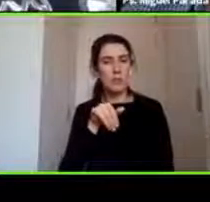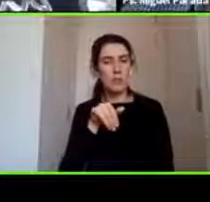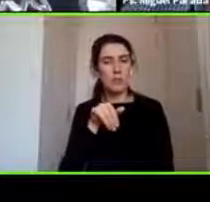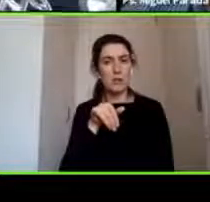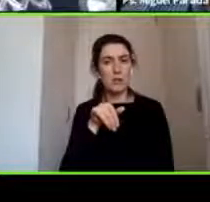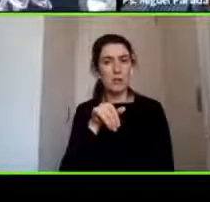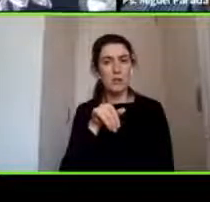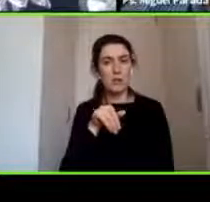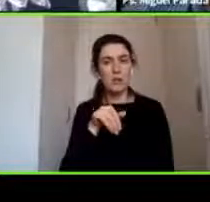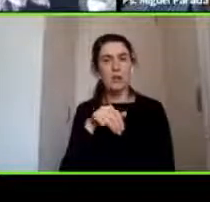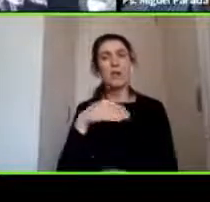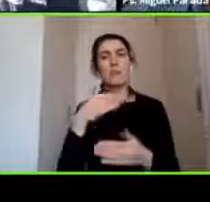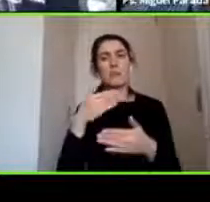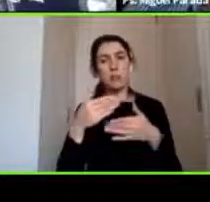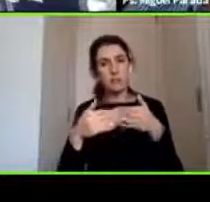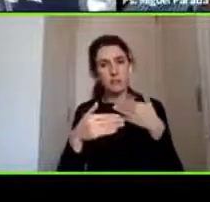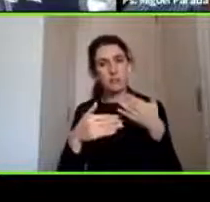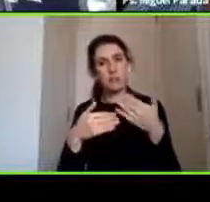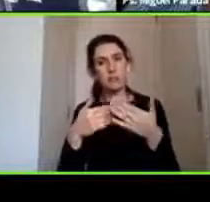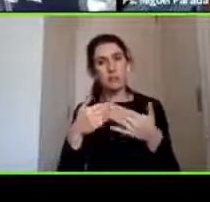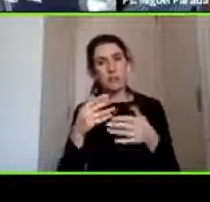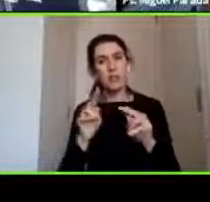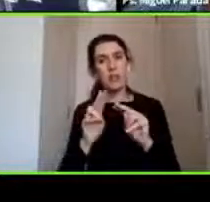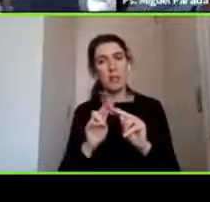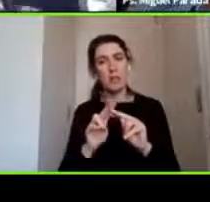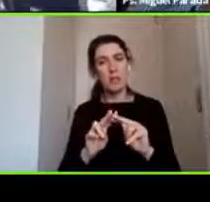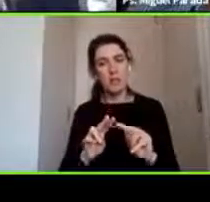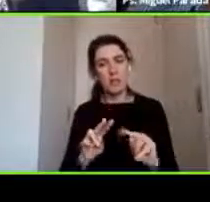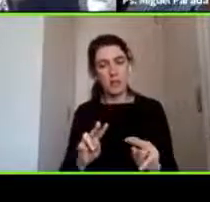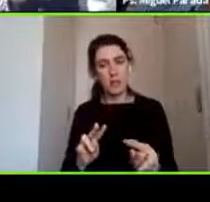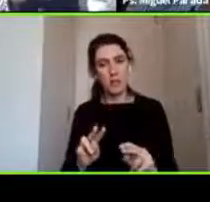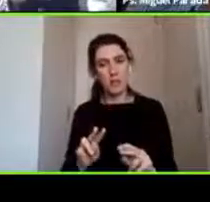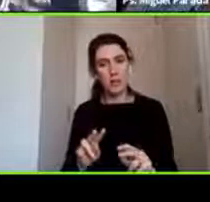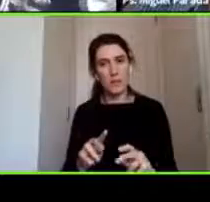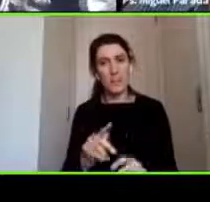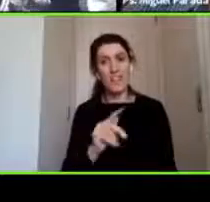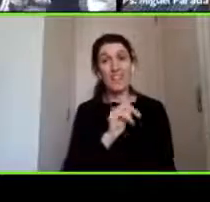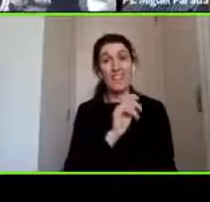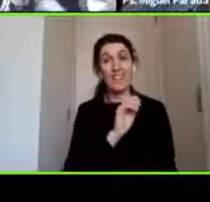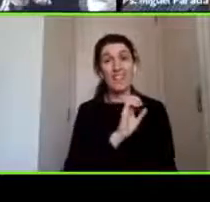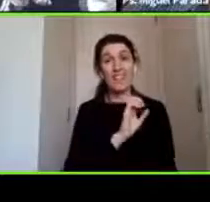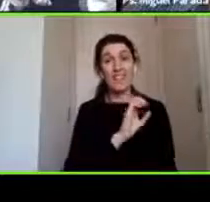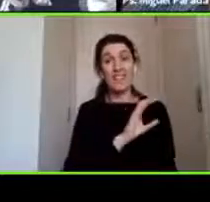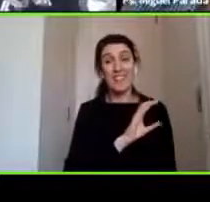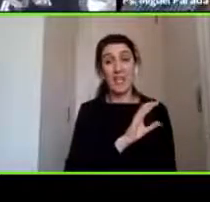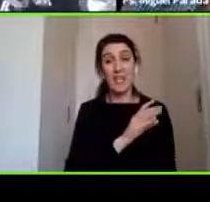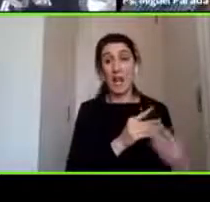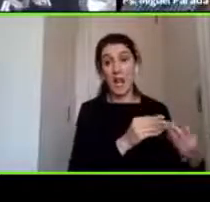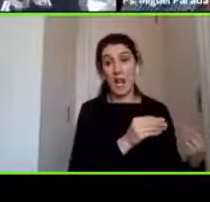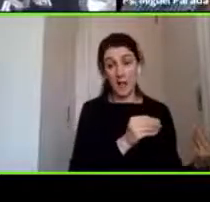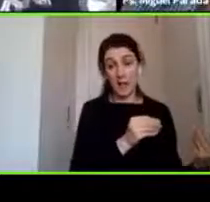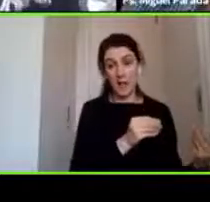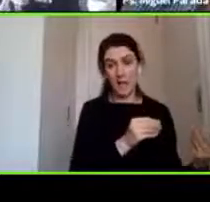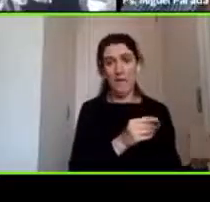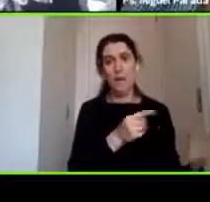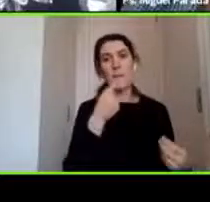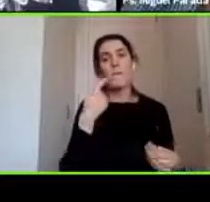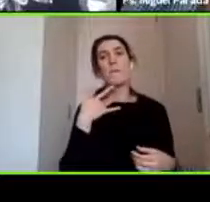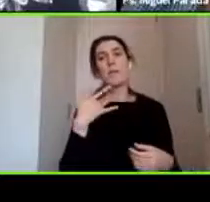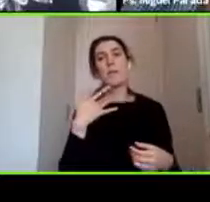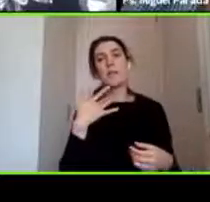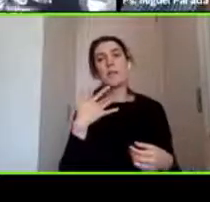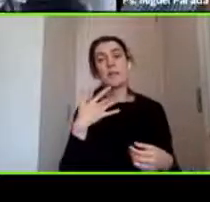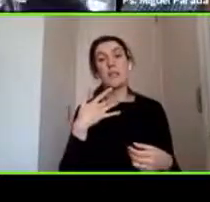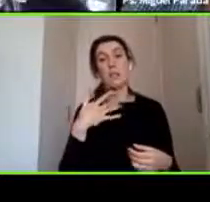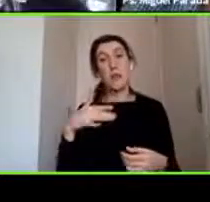reposada obviamente estoy hablando de los tech leve porque si tengo un tech mucho más importante efectivamente voy a tener sintomatología